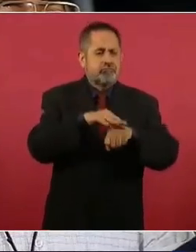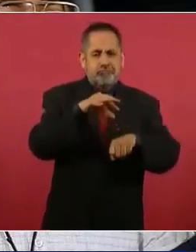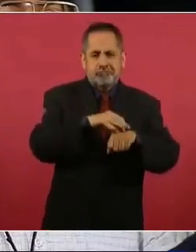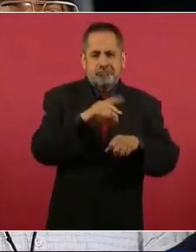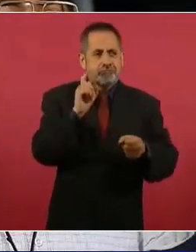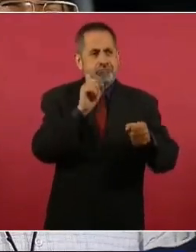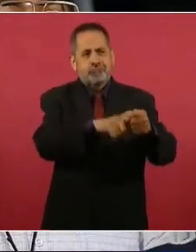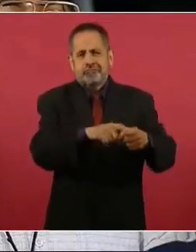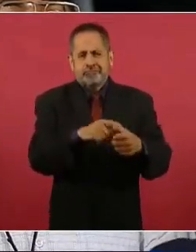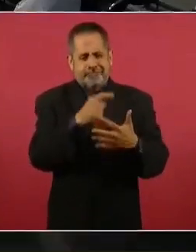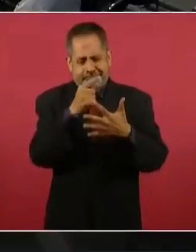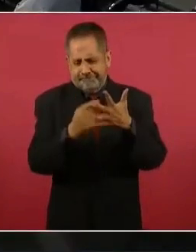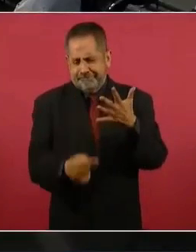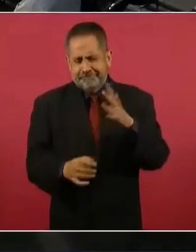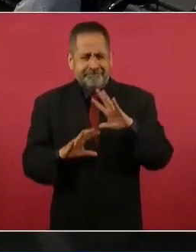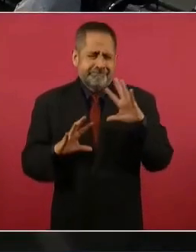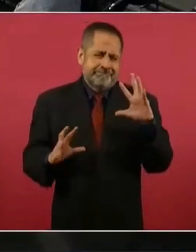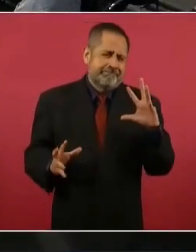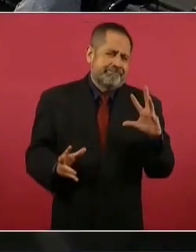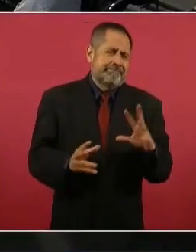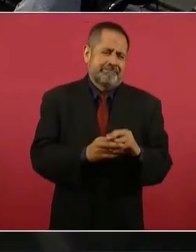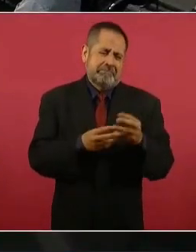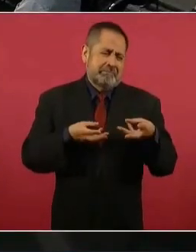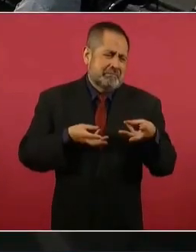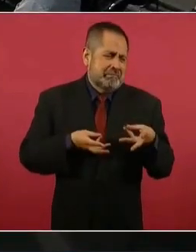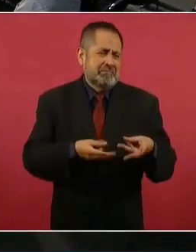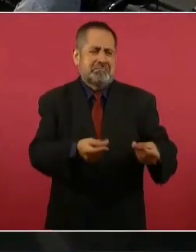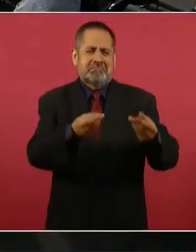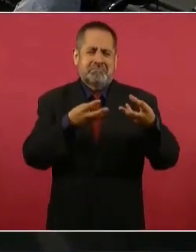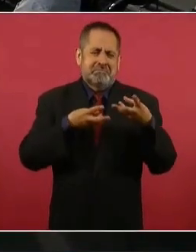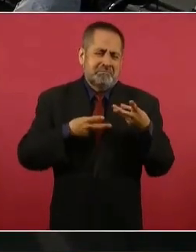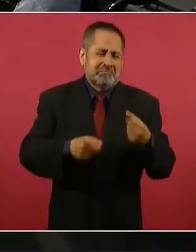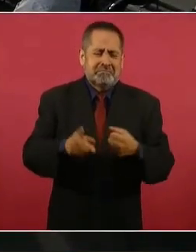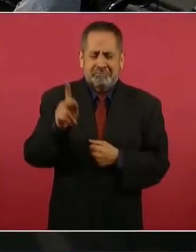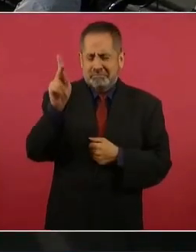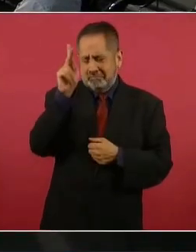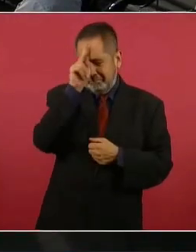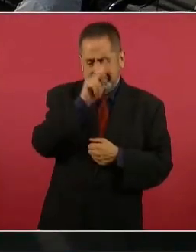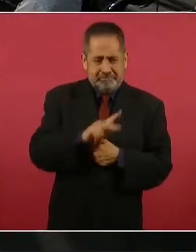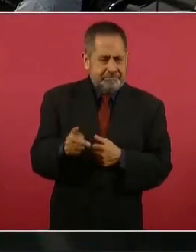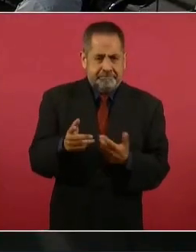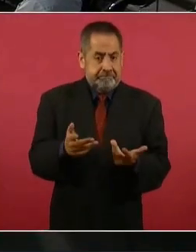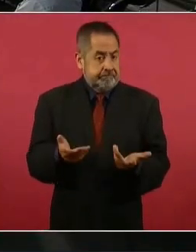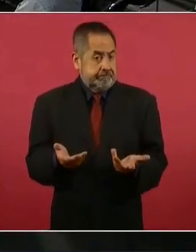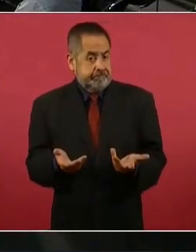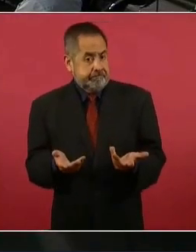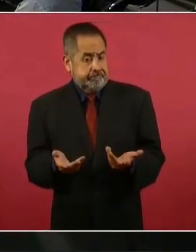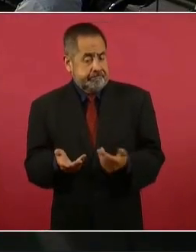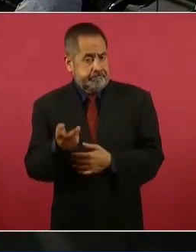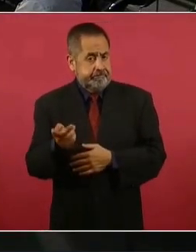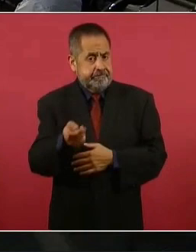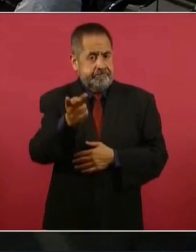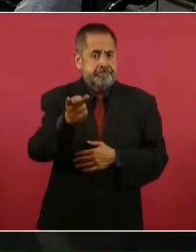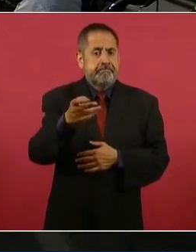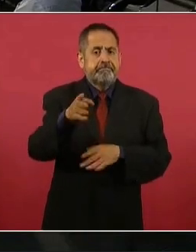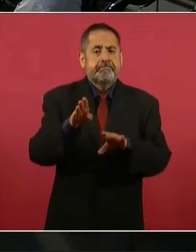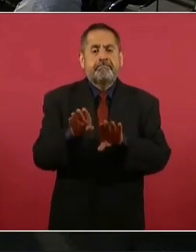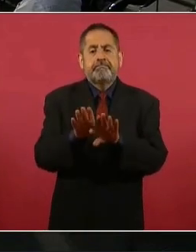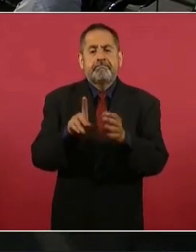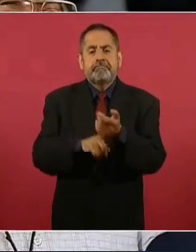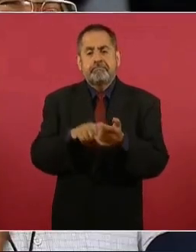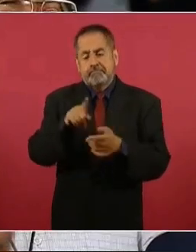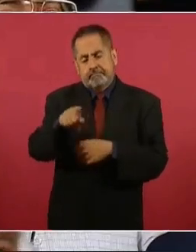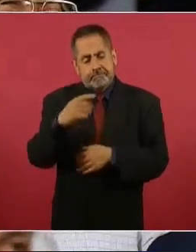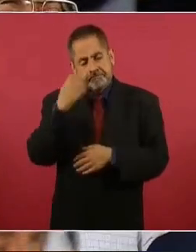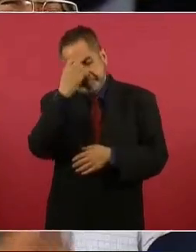mayores, en fin, un total derroche del erario público. Entonces, presidente, la pregunta es si se